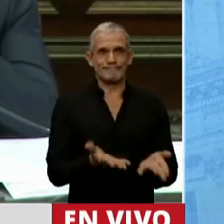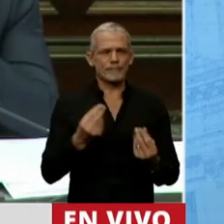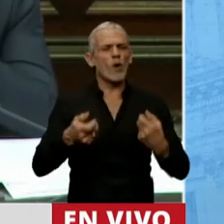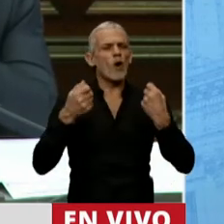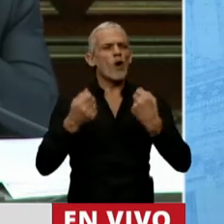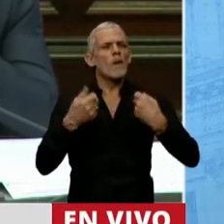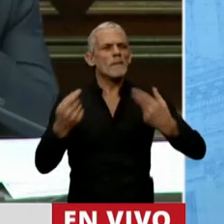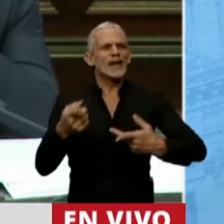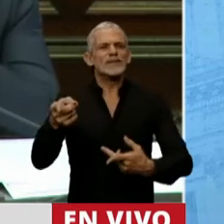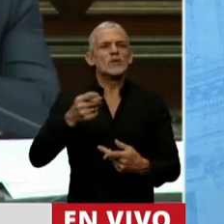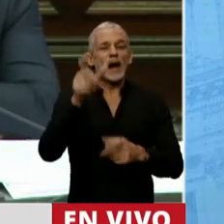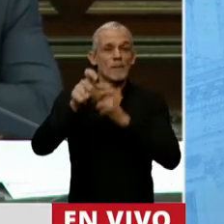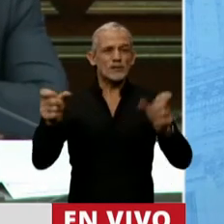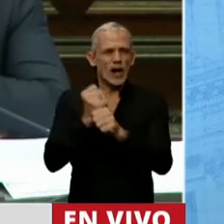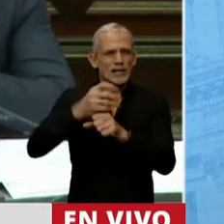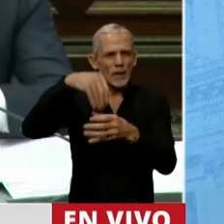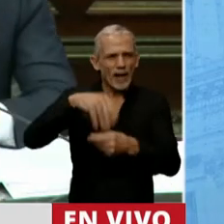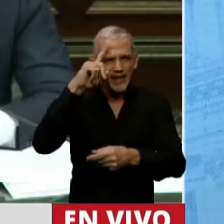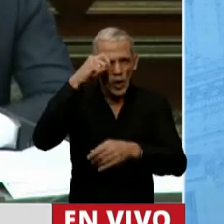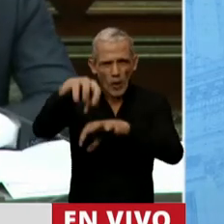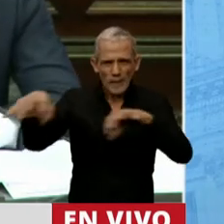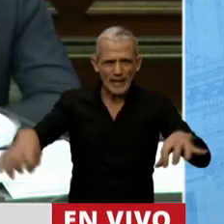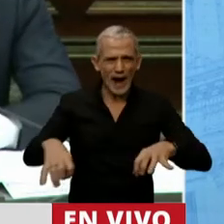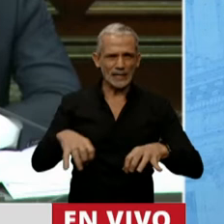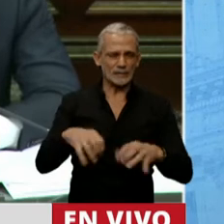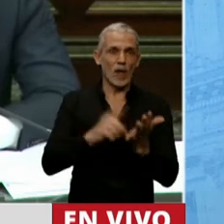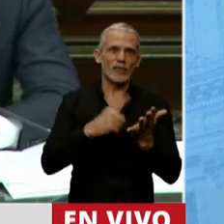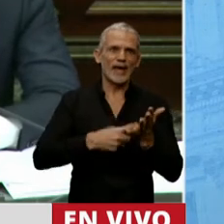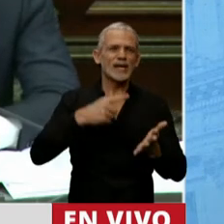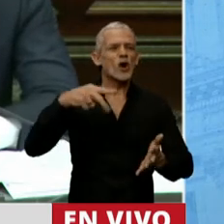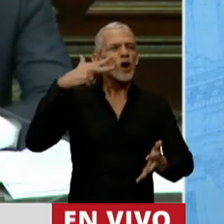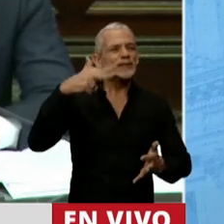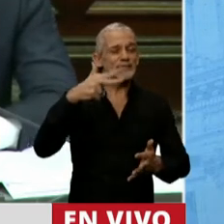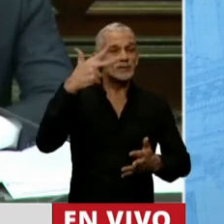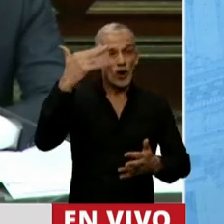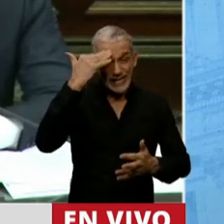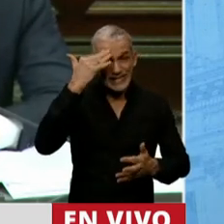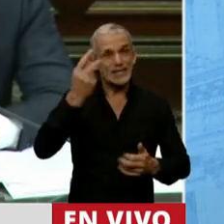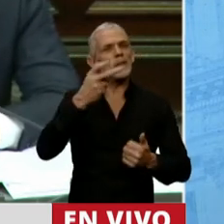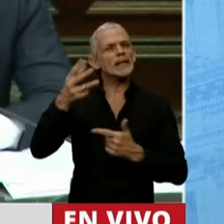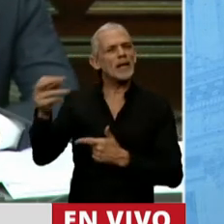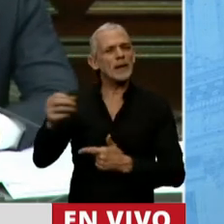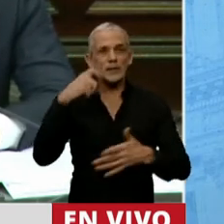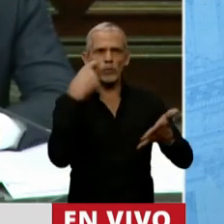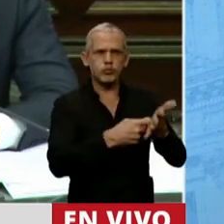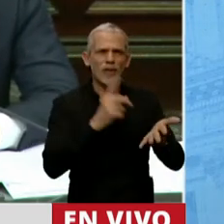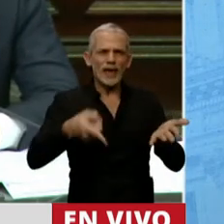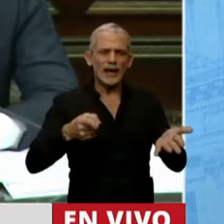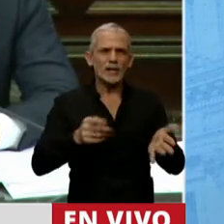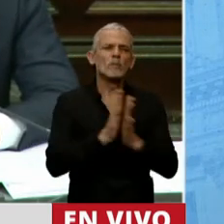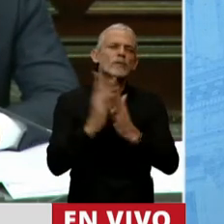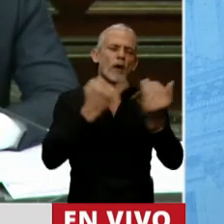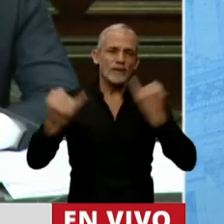para el personal de la salud de su decreto 315 del 2020, porque hemos recibido quejas por su incumplimiento. Por favor, infórmenos